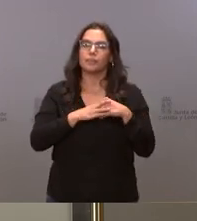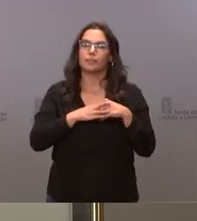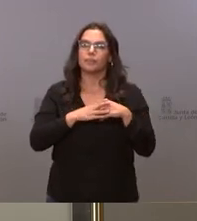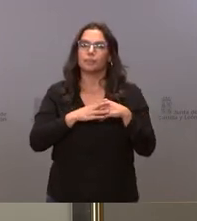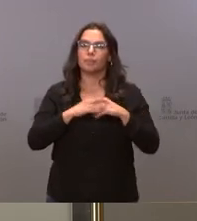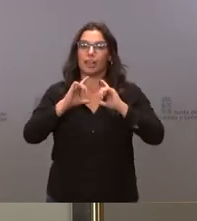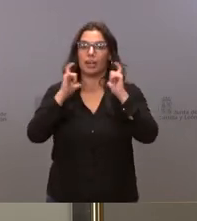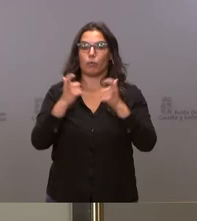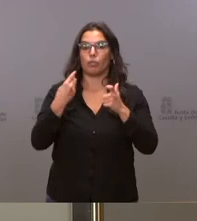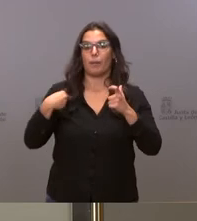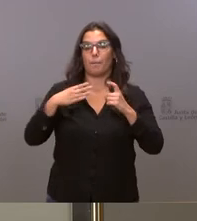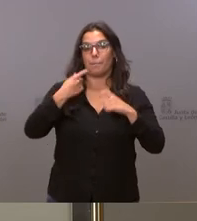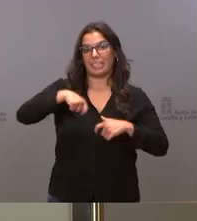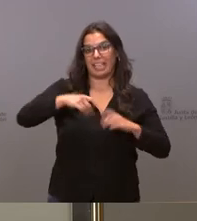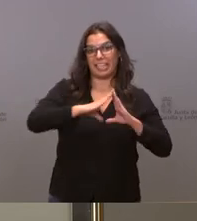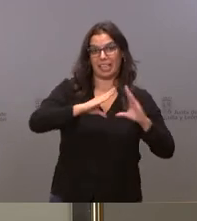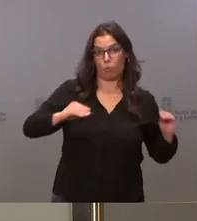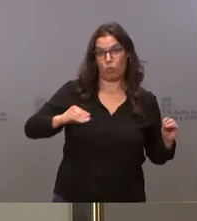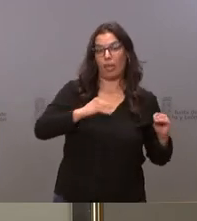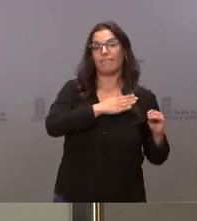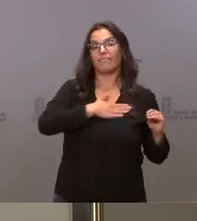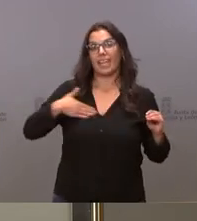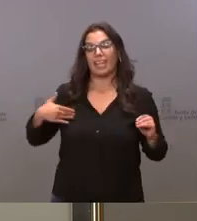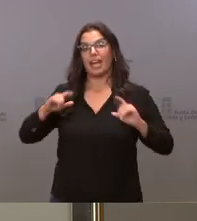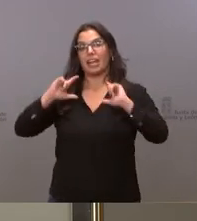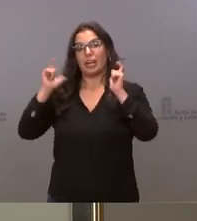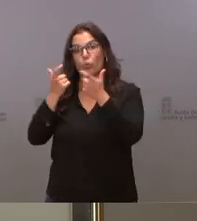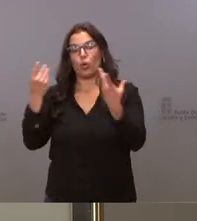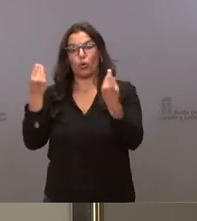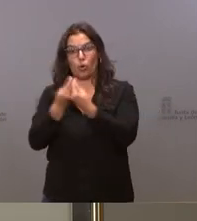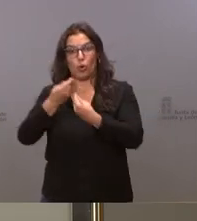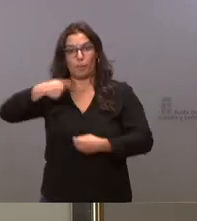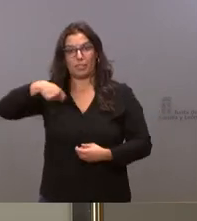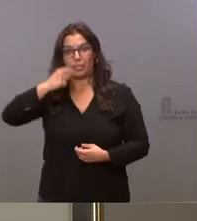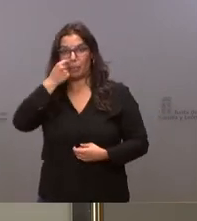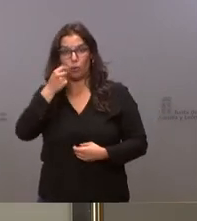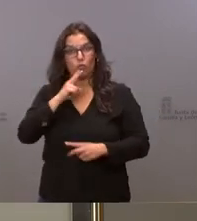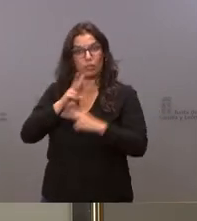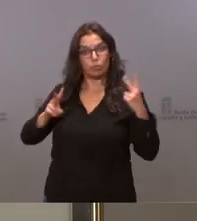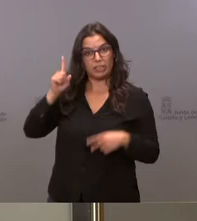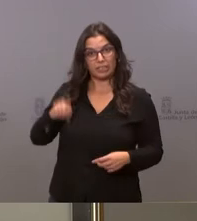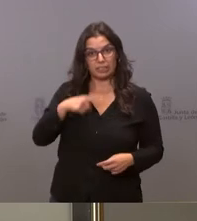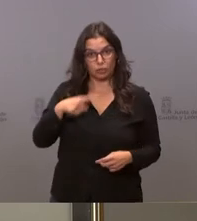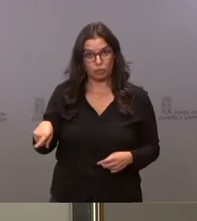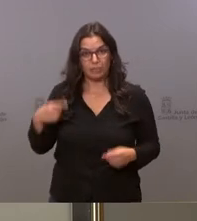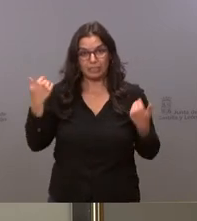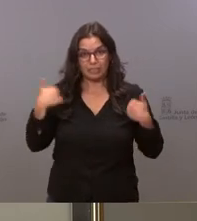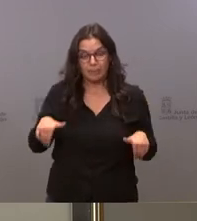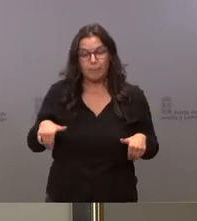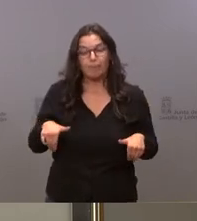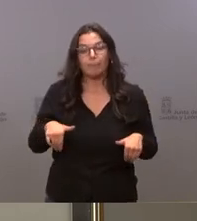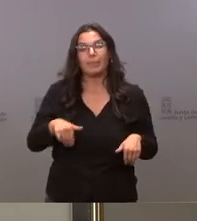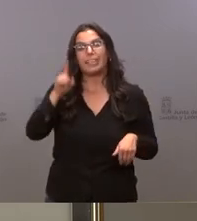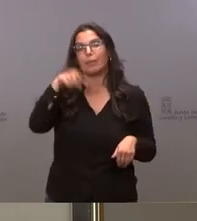quería con el presidente de la Junta si finalmente hay respuesta por parte de la Junta de Castilla y León y quería